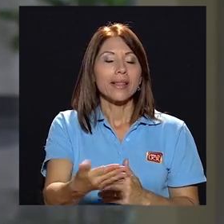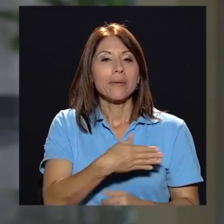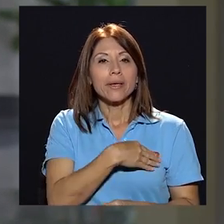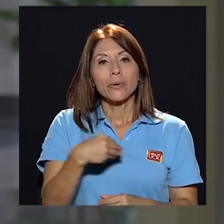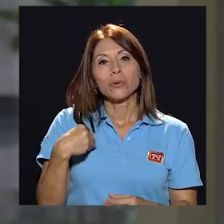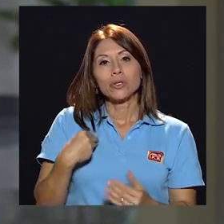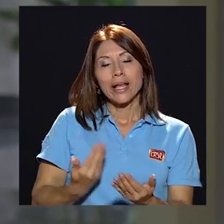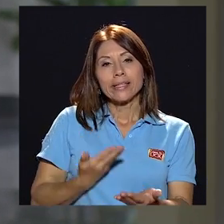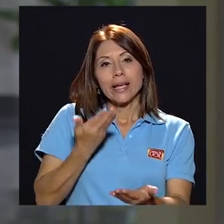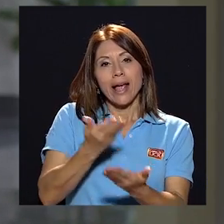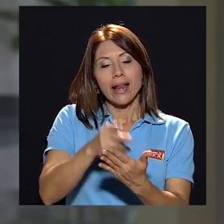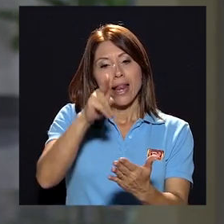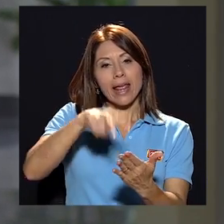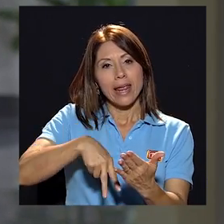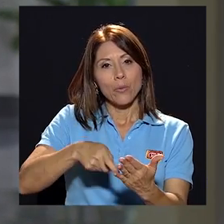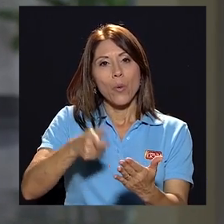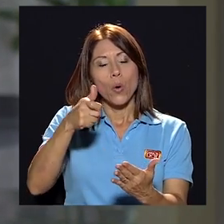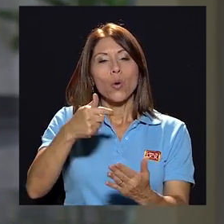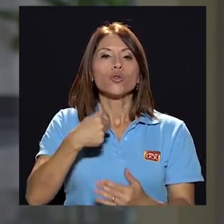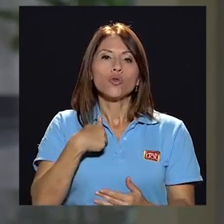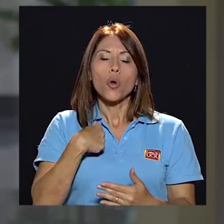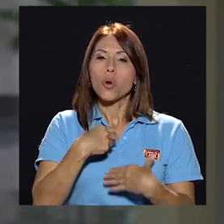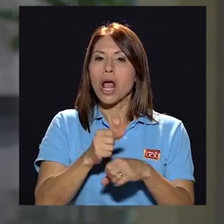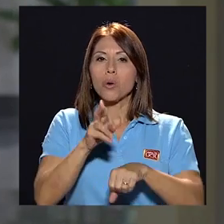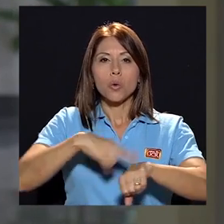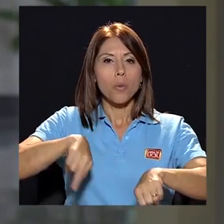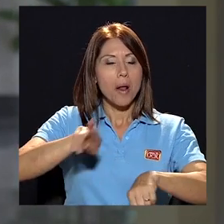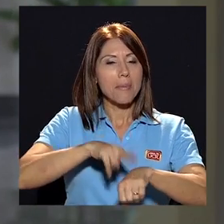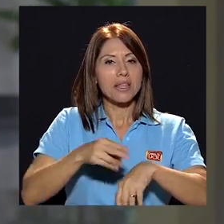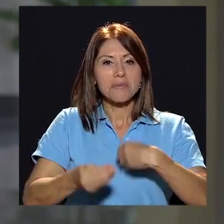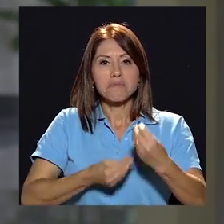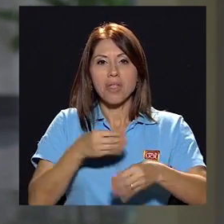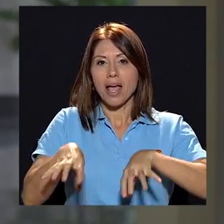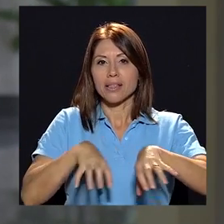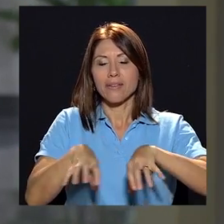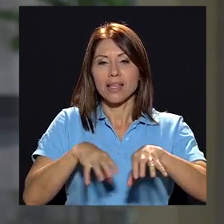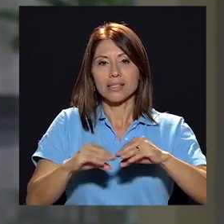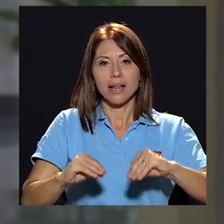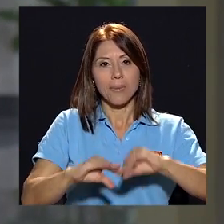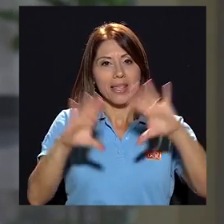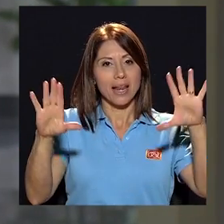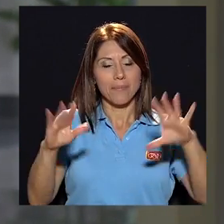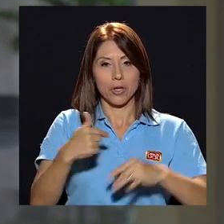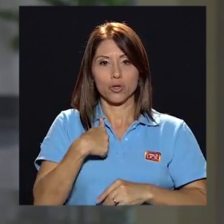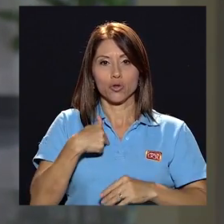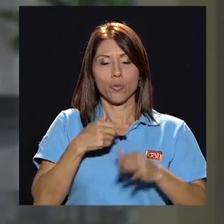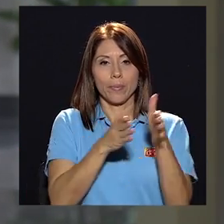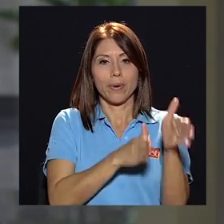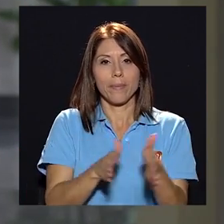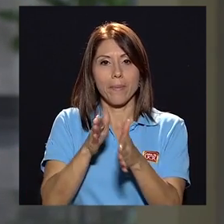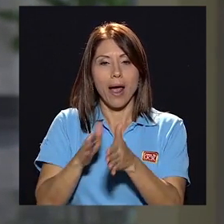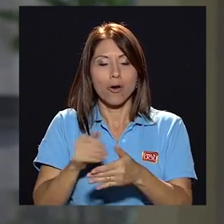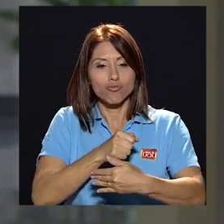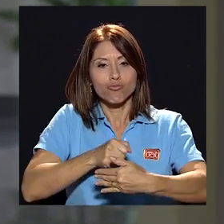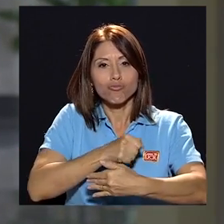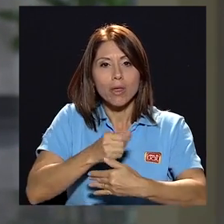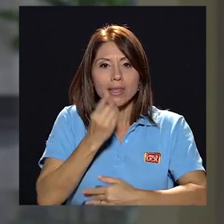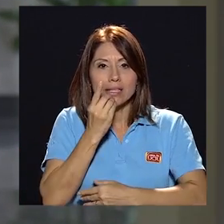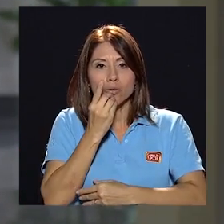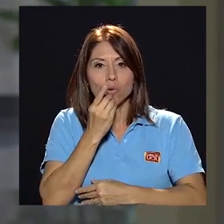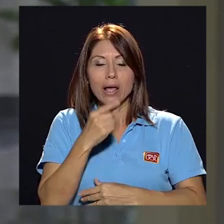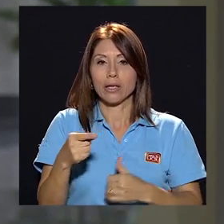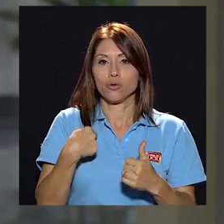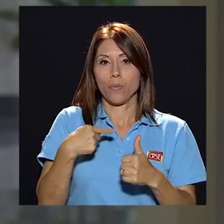posteriormente me gusta llegar a leer un poco. Yo lo que realizo normalmente son las actividades de la mañana. Soy quien prepara el desayuno,